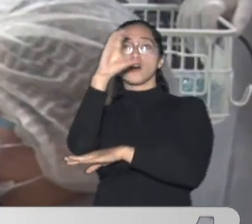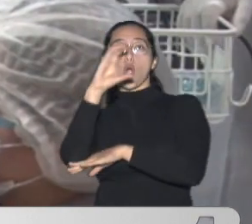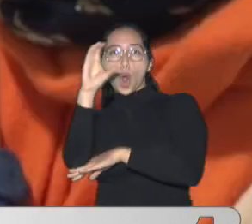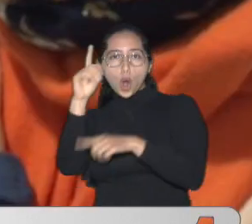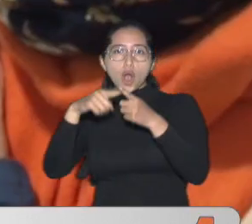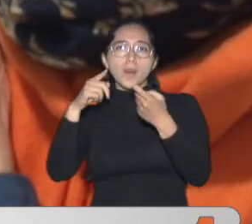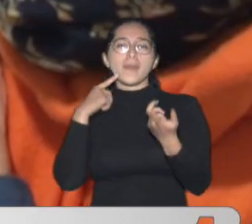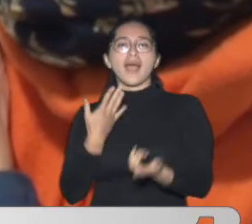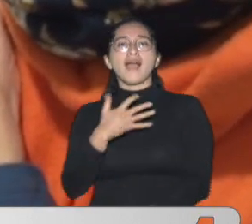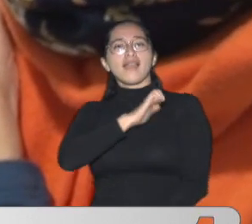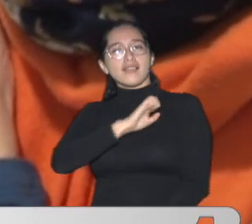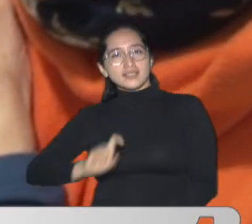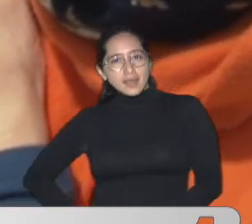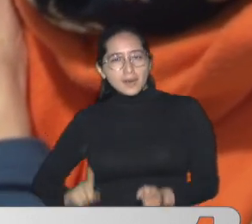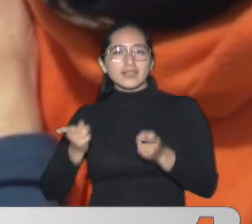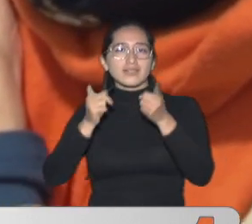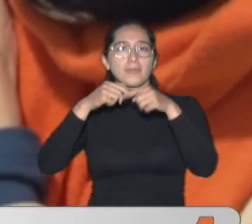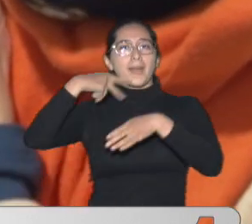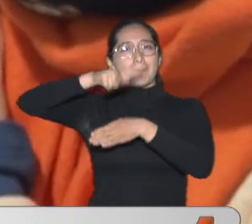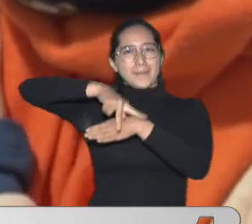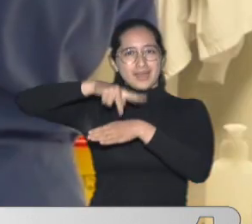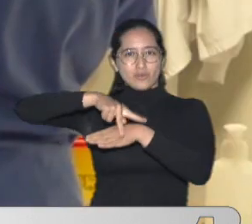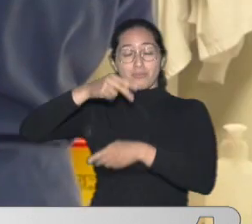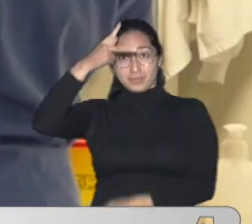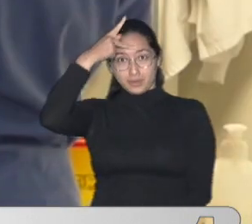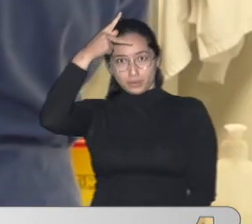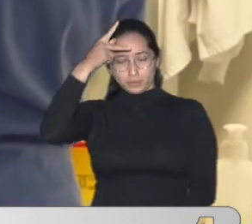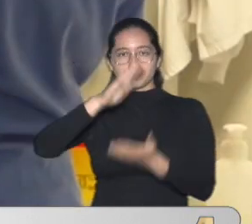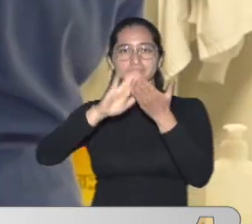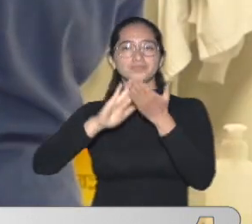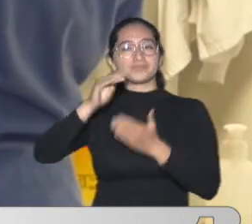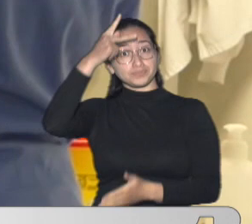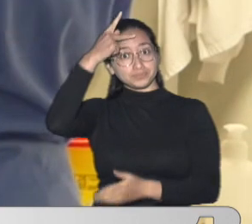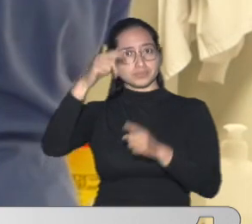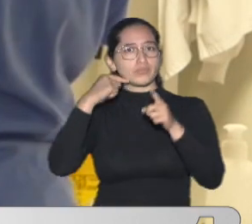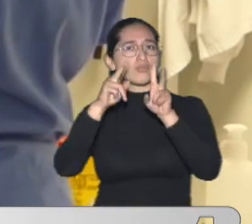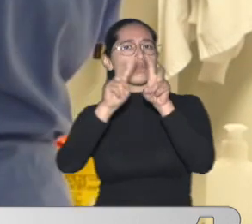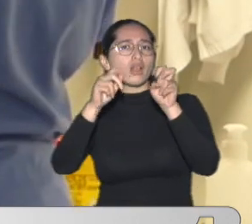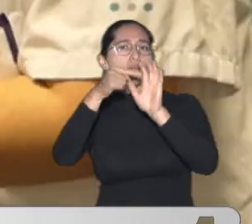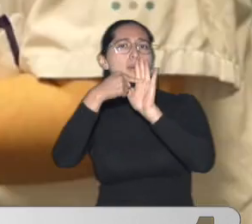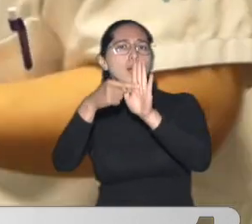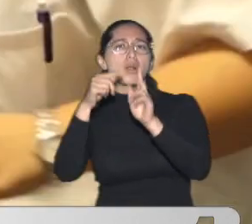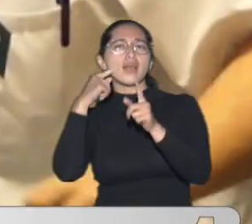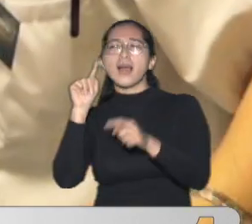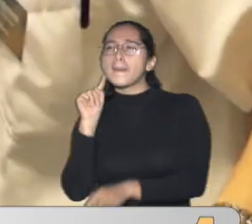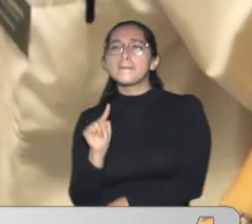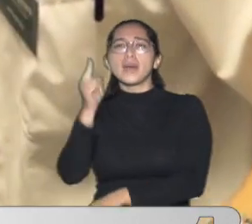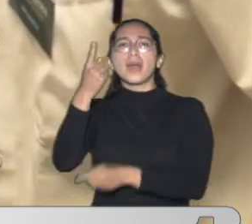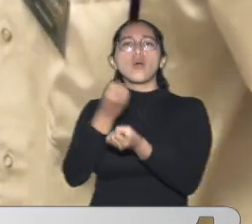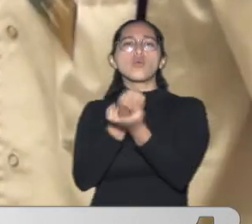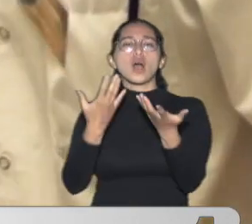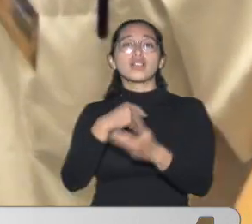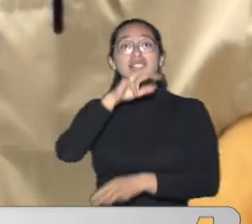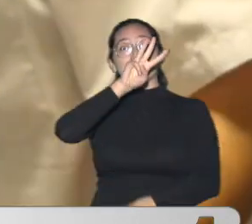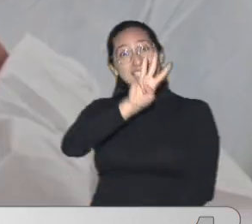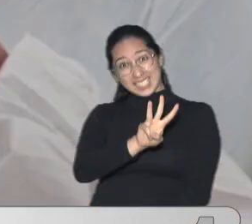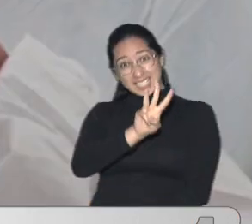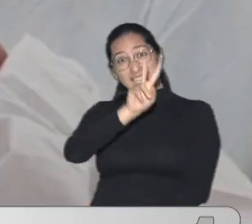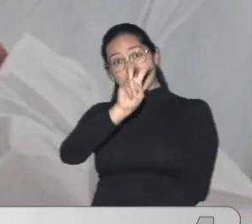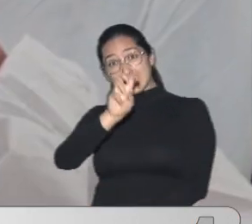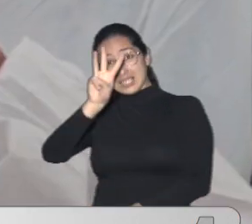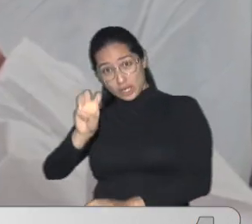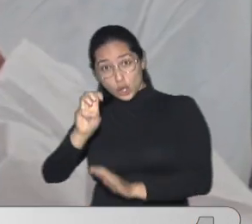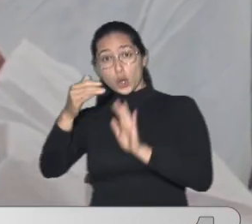El Salvador Y Perú En conjunto Estos cuatro países Recibirán una primera entrega De 378.000 dosis De la